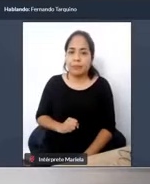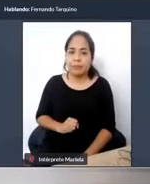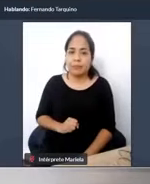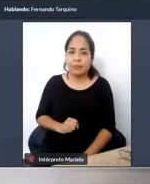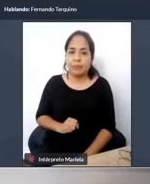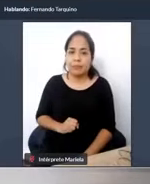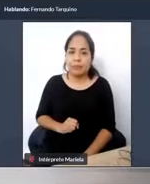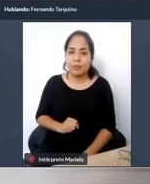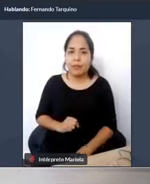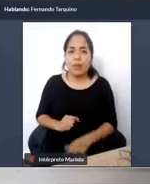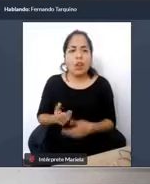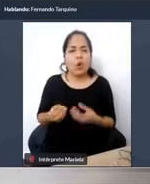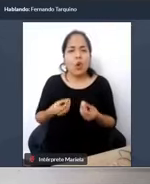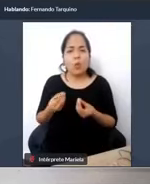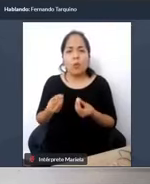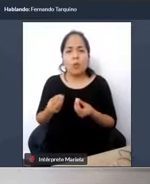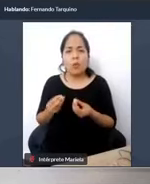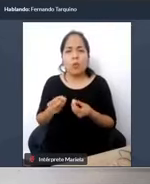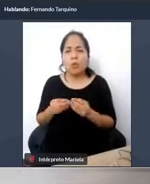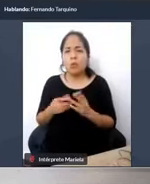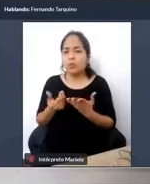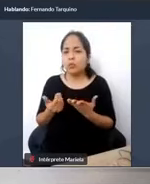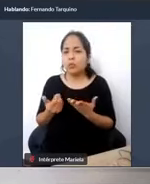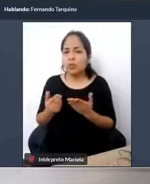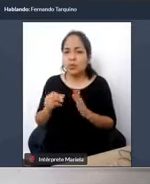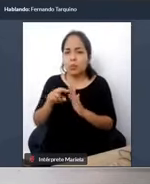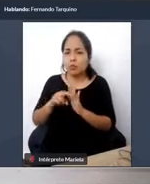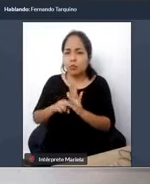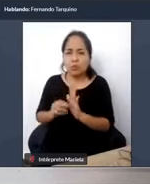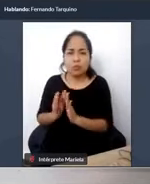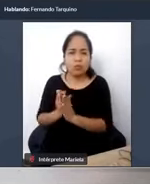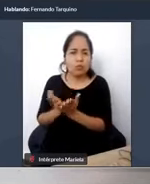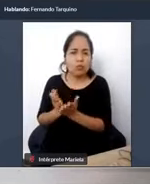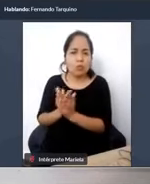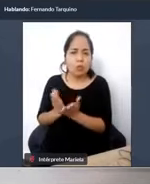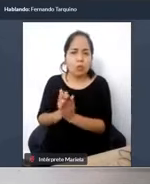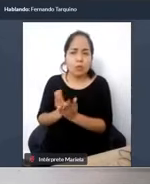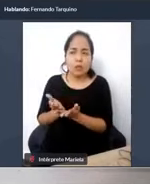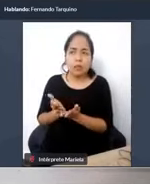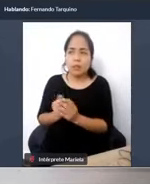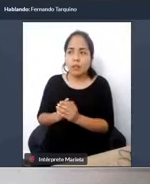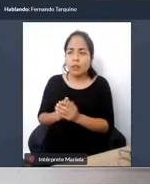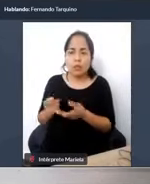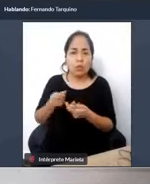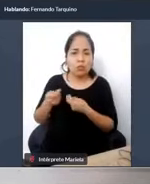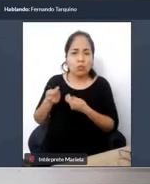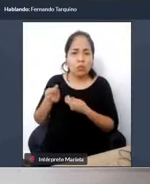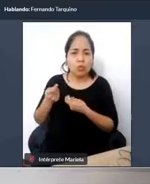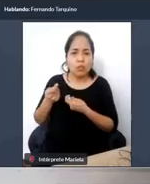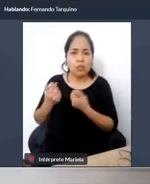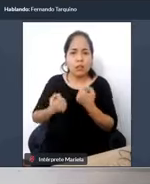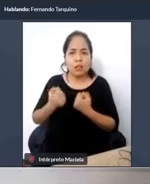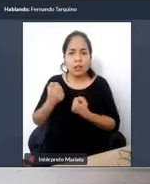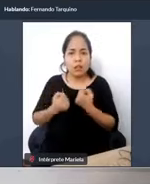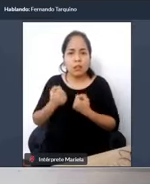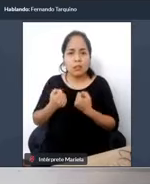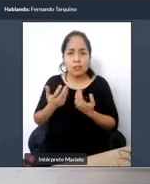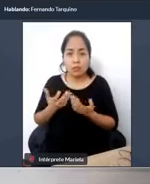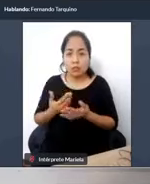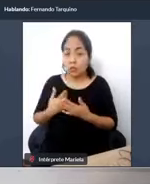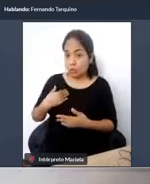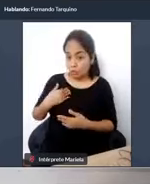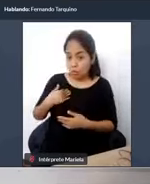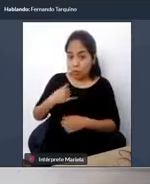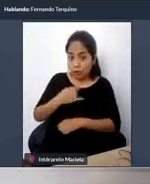del tránsito y los manuales de ingeniería al respecto, bueno, creo que no me presentaron desde el inicio, yo soy ingeniero de